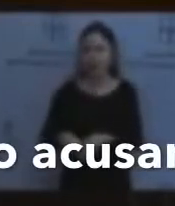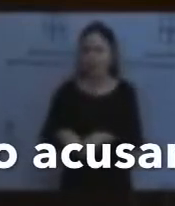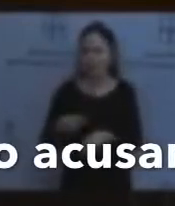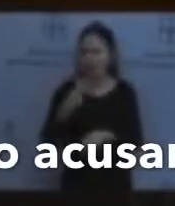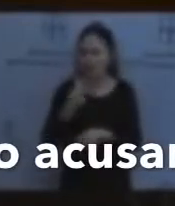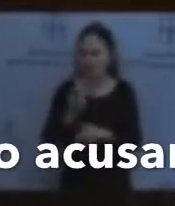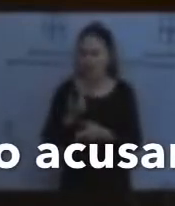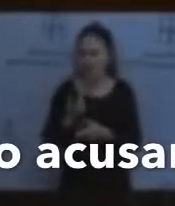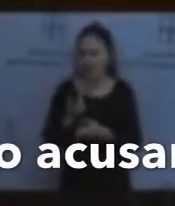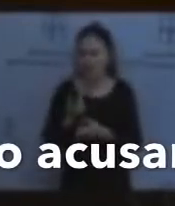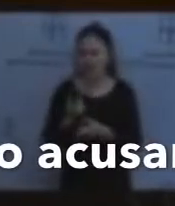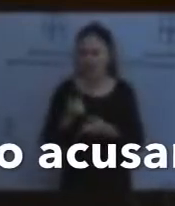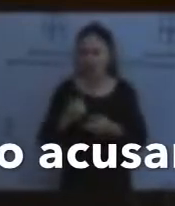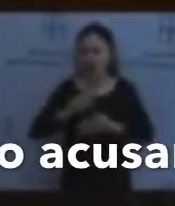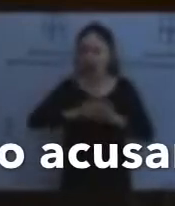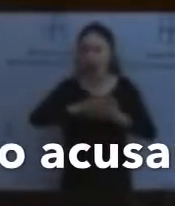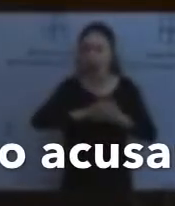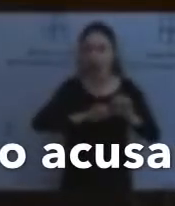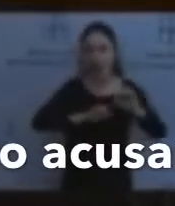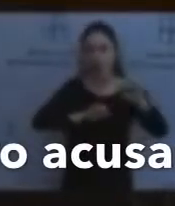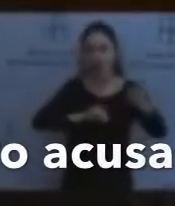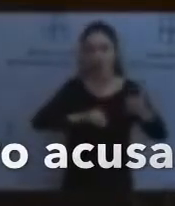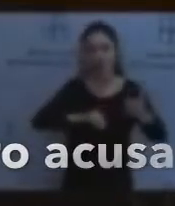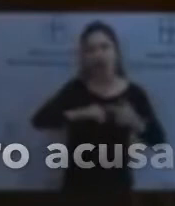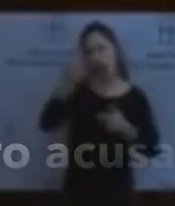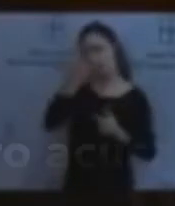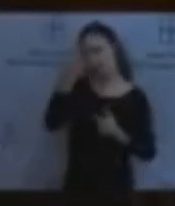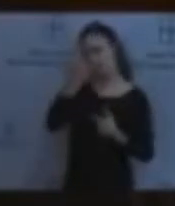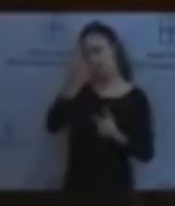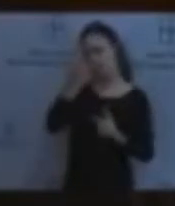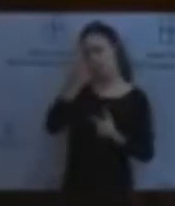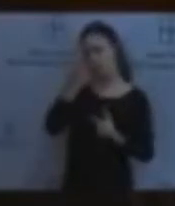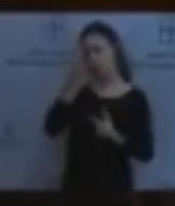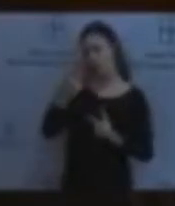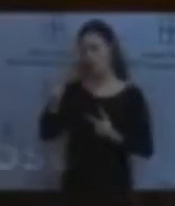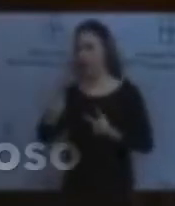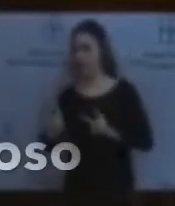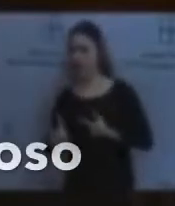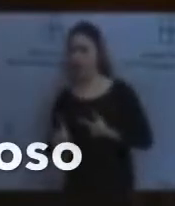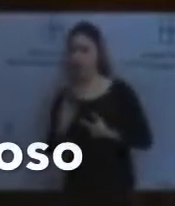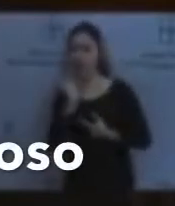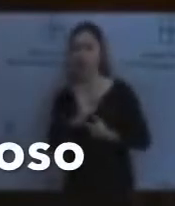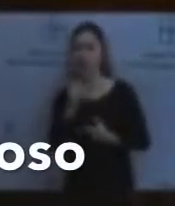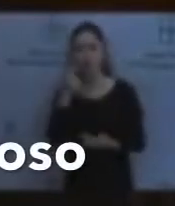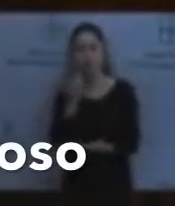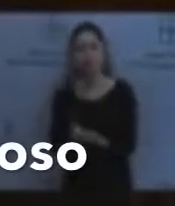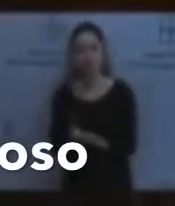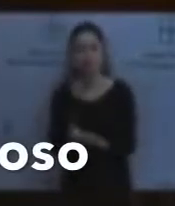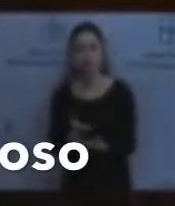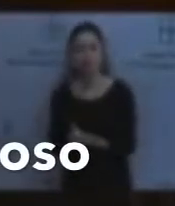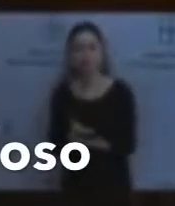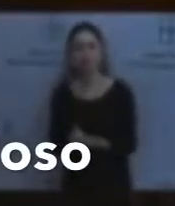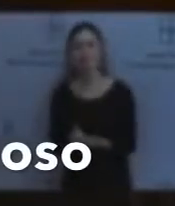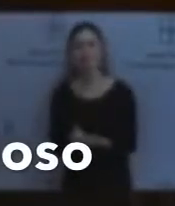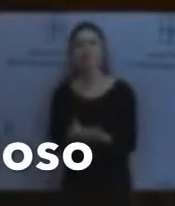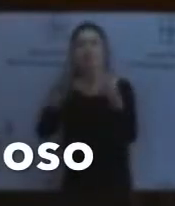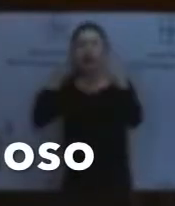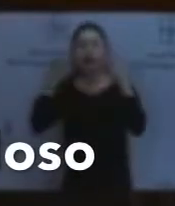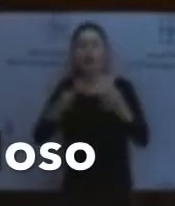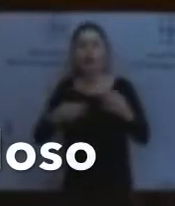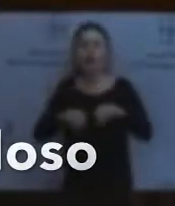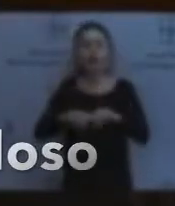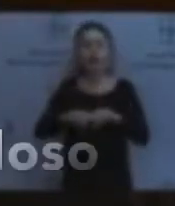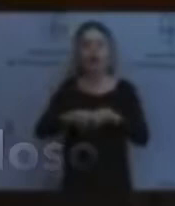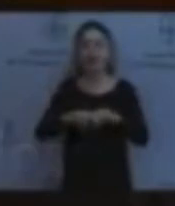presunción de inocencia y a pies juntillas demostrando que solo era retórica. Deslizan que es un fraude